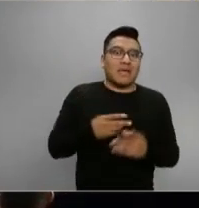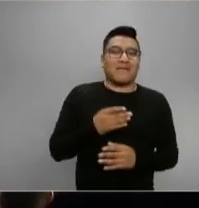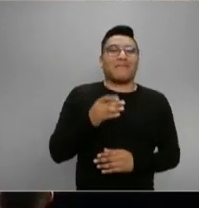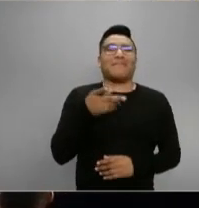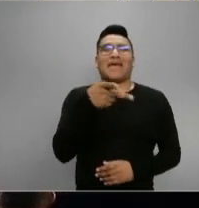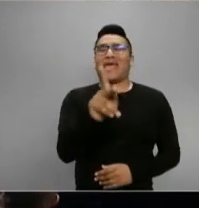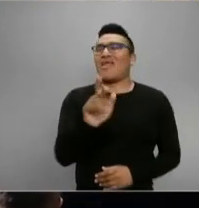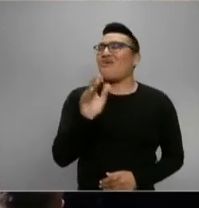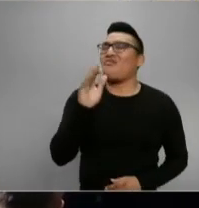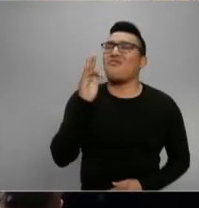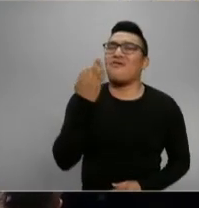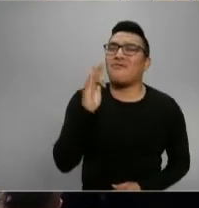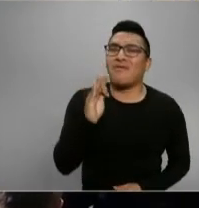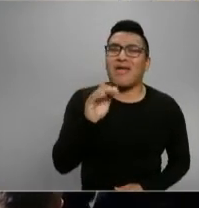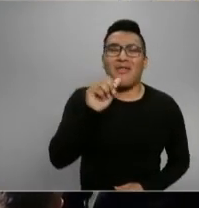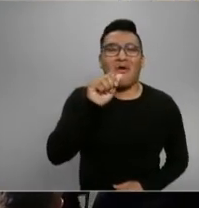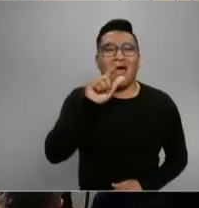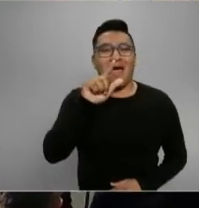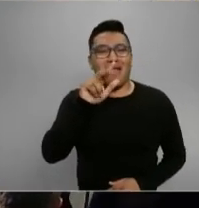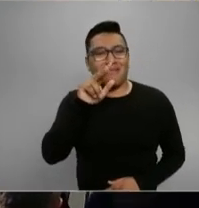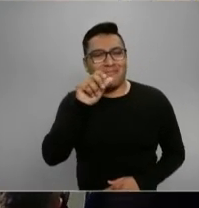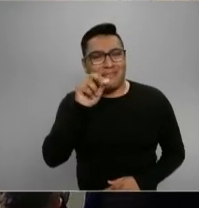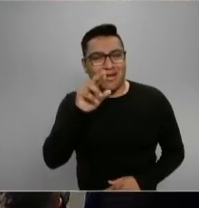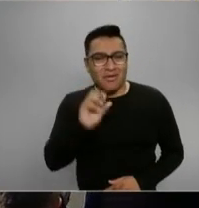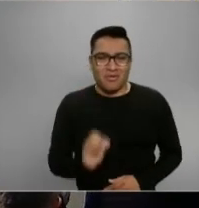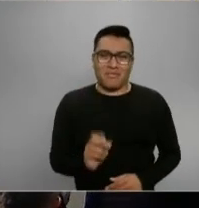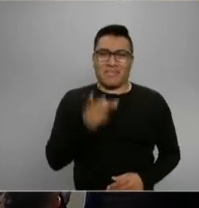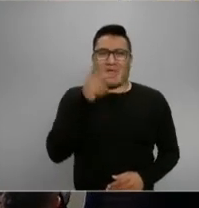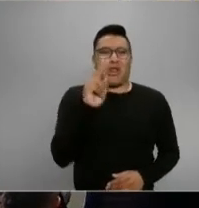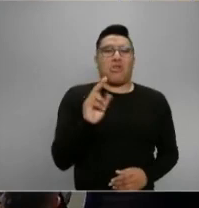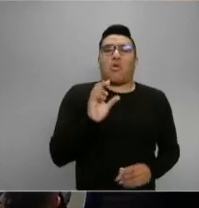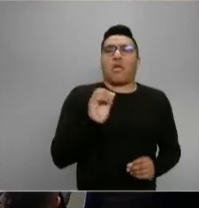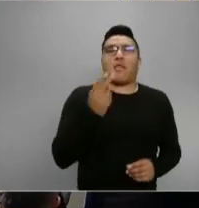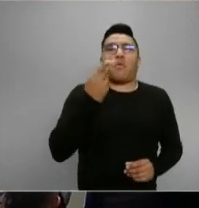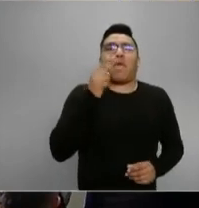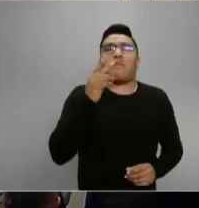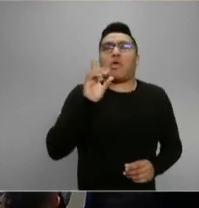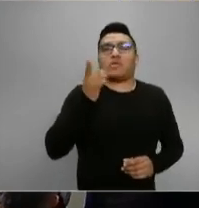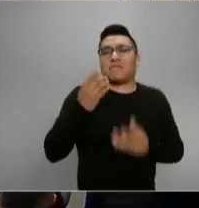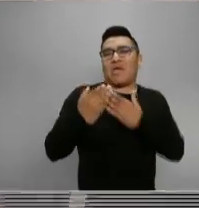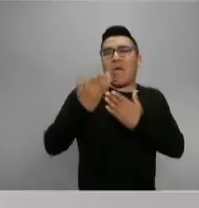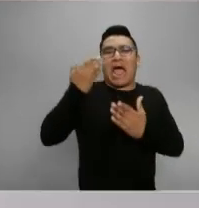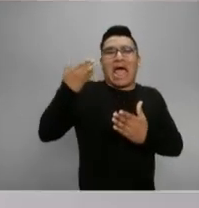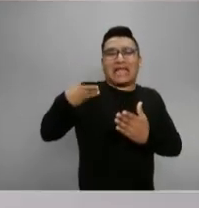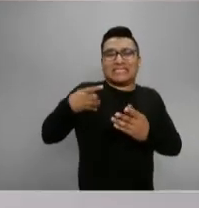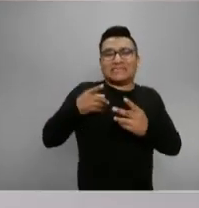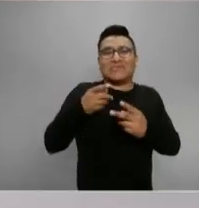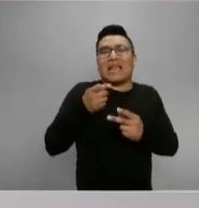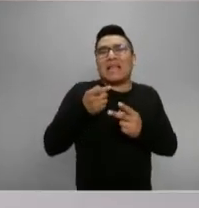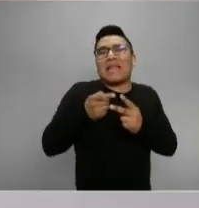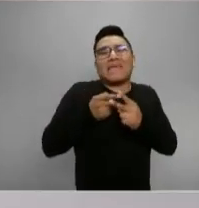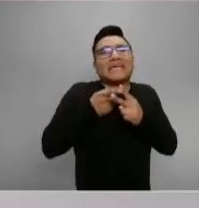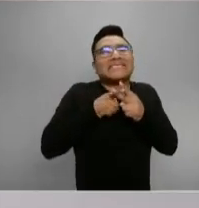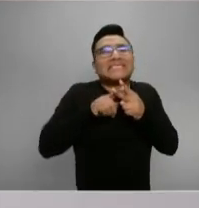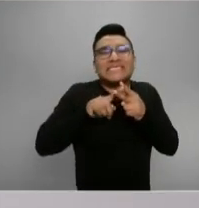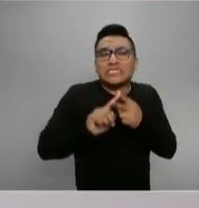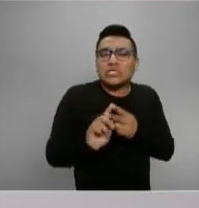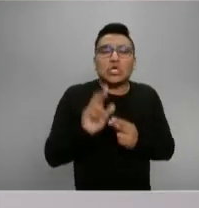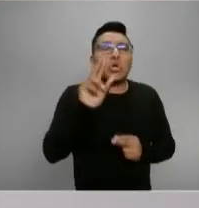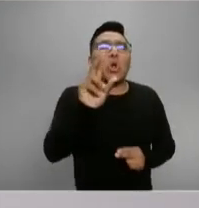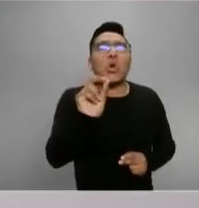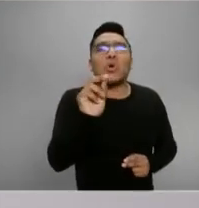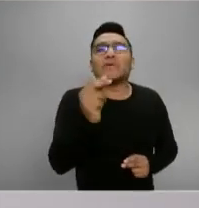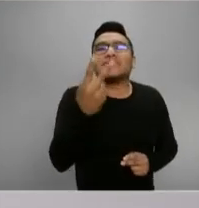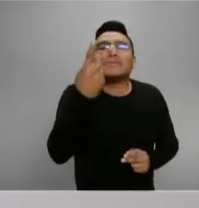ni en noviembre, ni en diciembre, cuando aparecieron los primeros casos. No, señor, en febrero. Hace dos